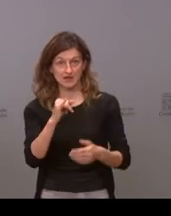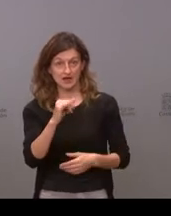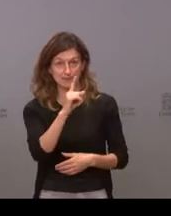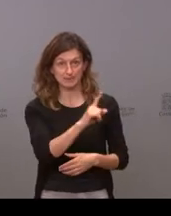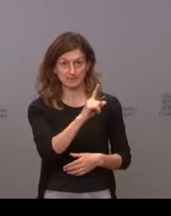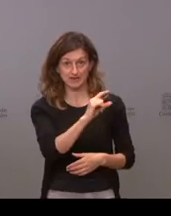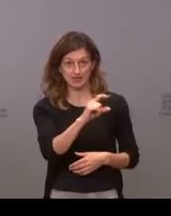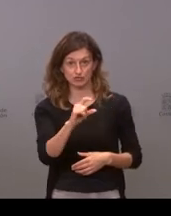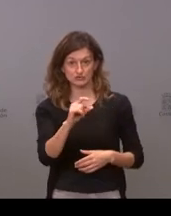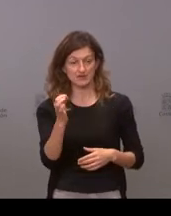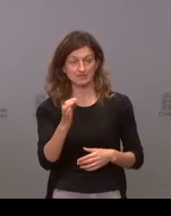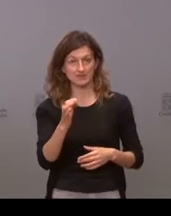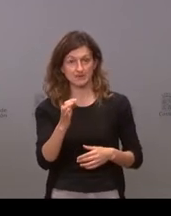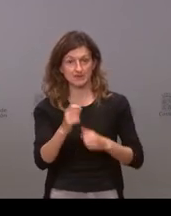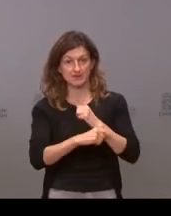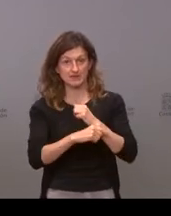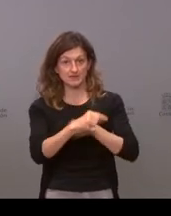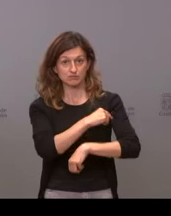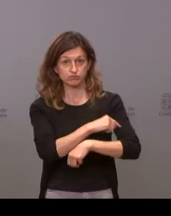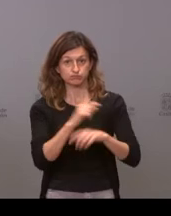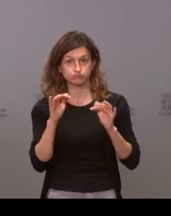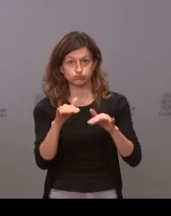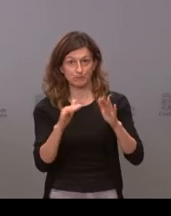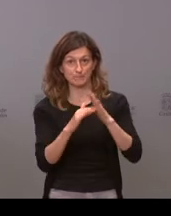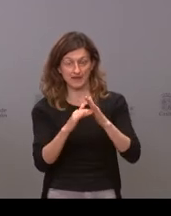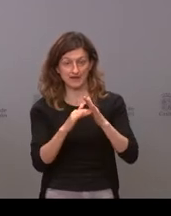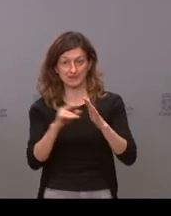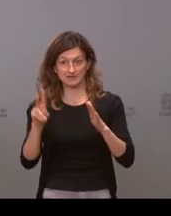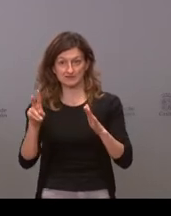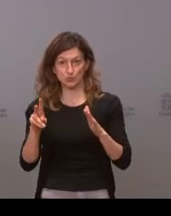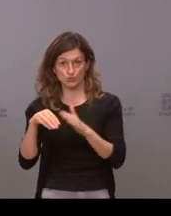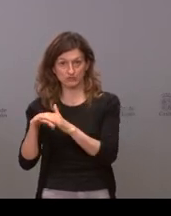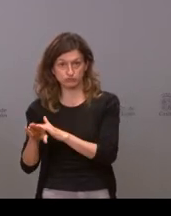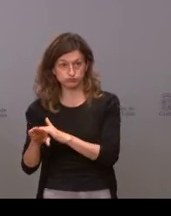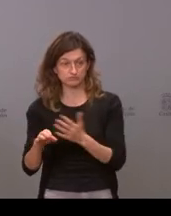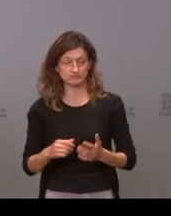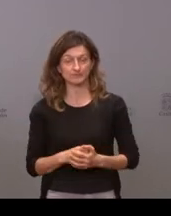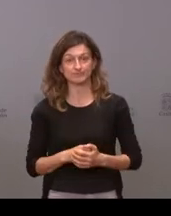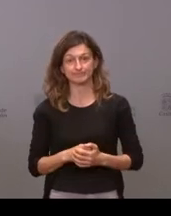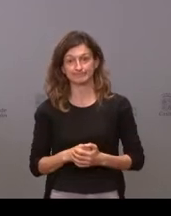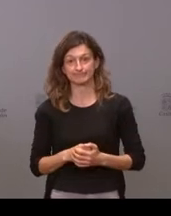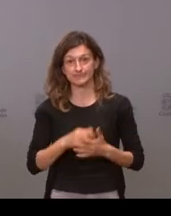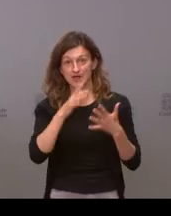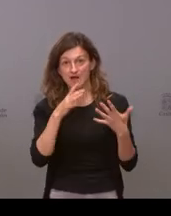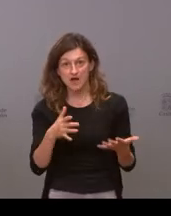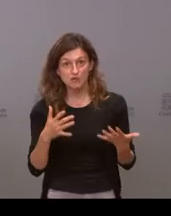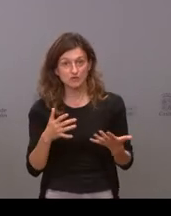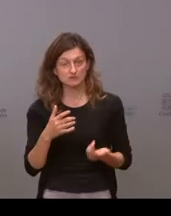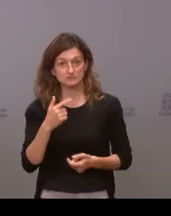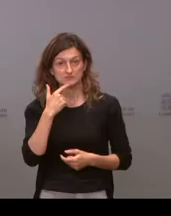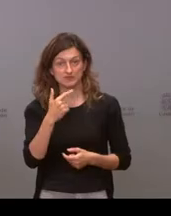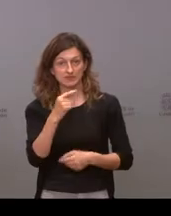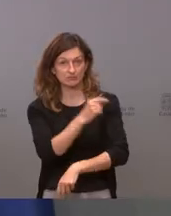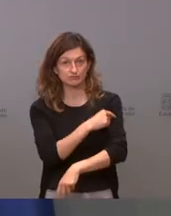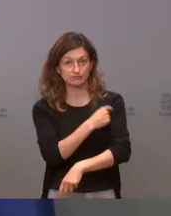entonces tienes que parar la estrategia de vacunación para asegurarte todas las segundas dosis pero quiero decir actualmente Janssen prácticamente no estamos